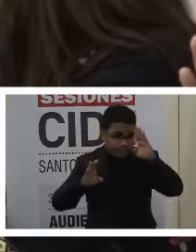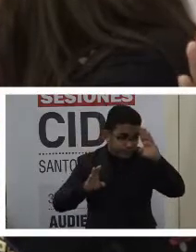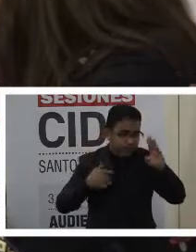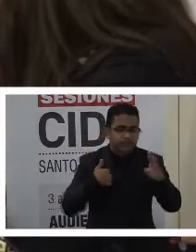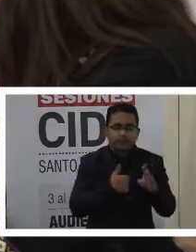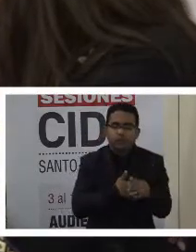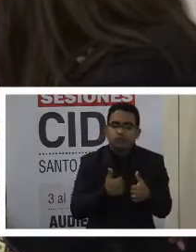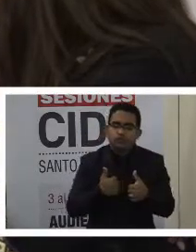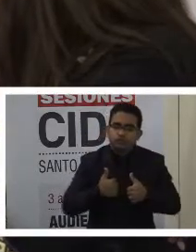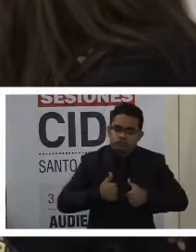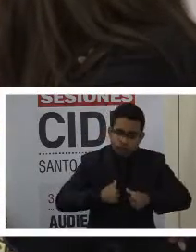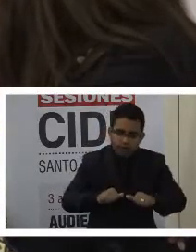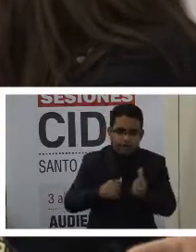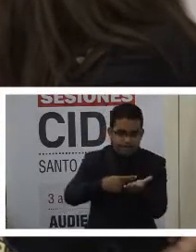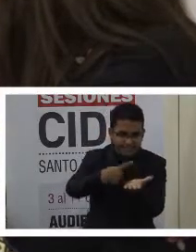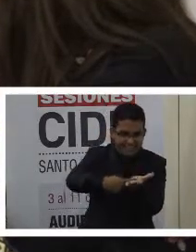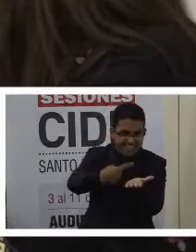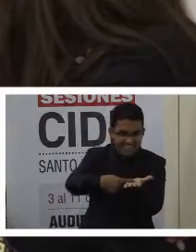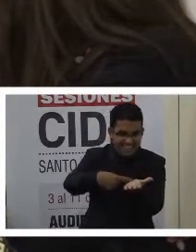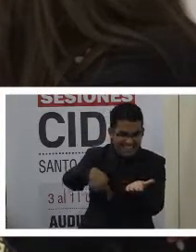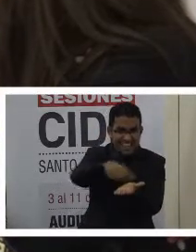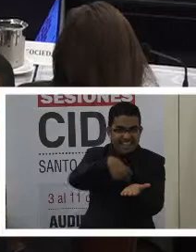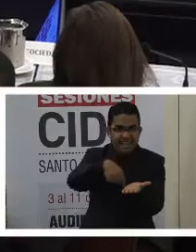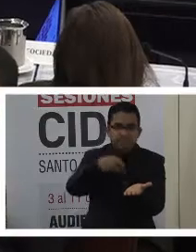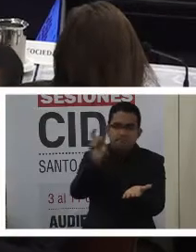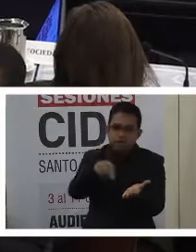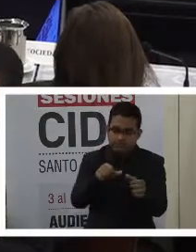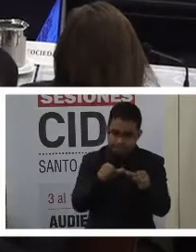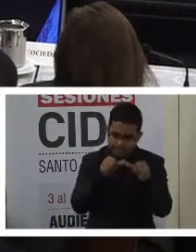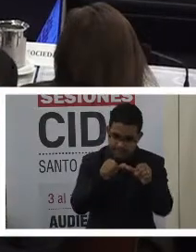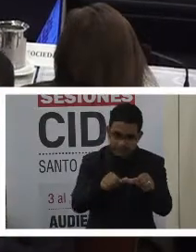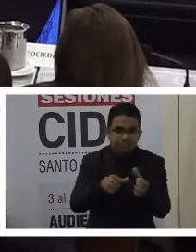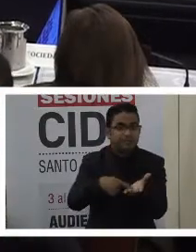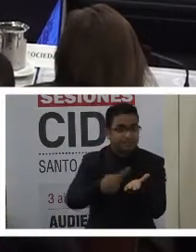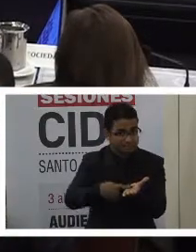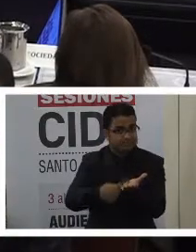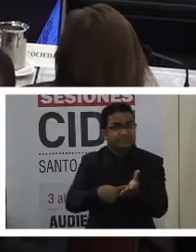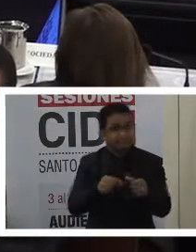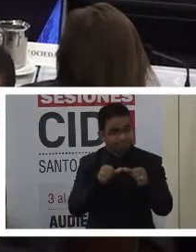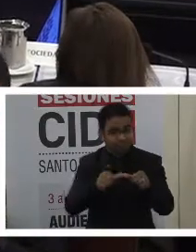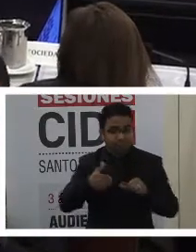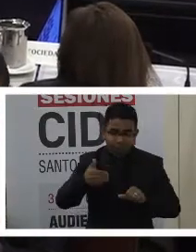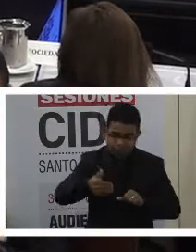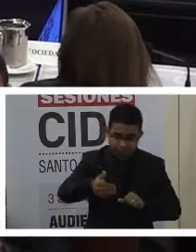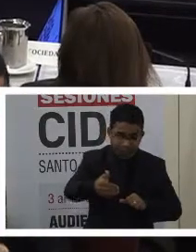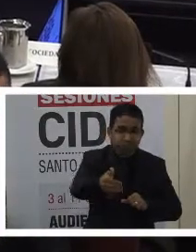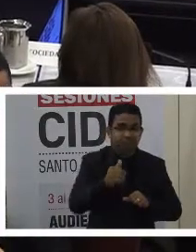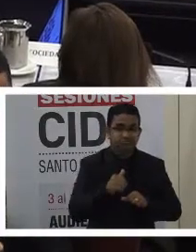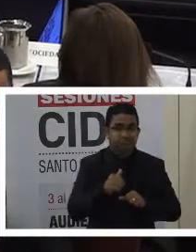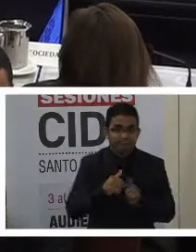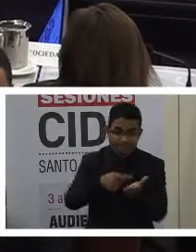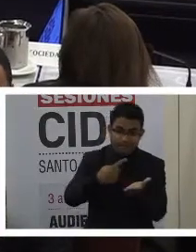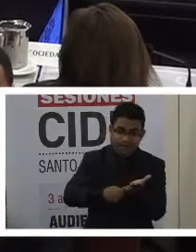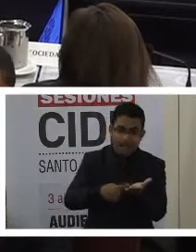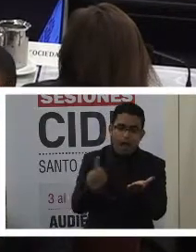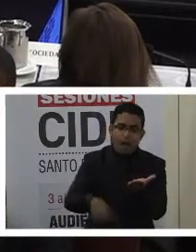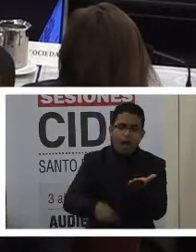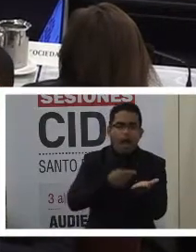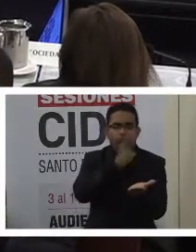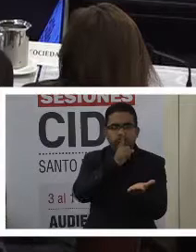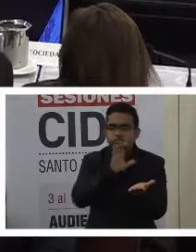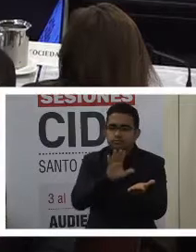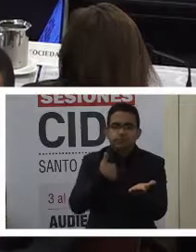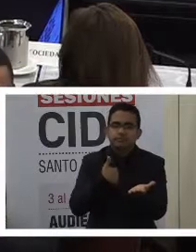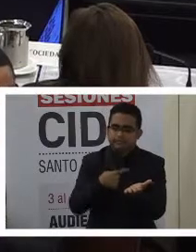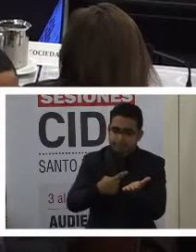tratando este tema y que lo debamos seguir tratando. Y de darle un especial seguimiento, estoy, creo que